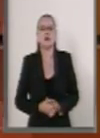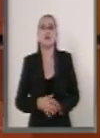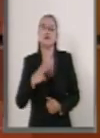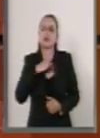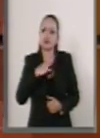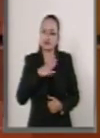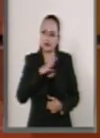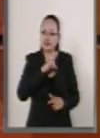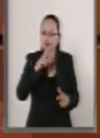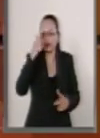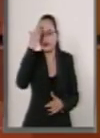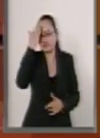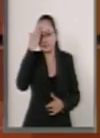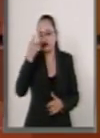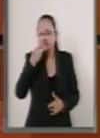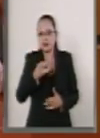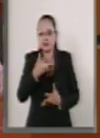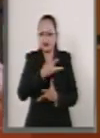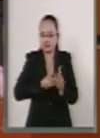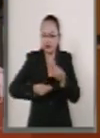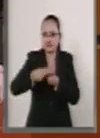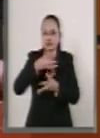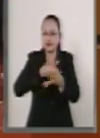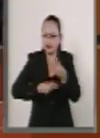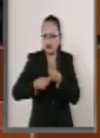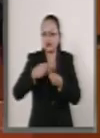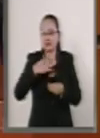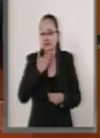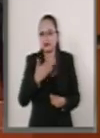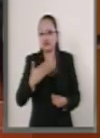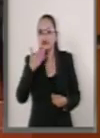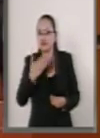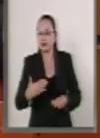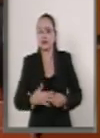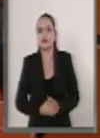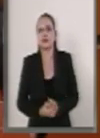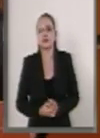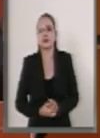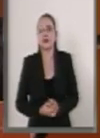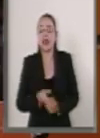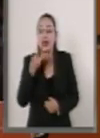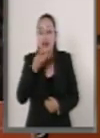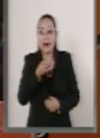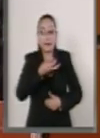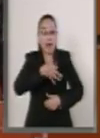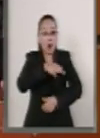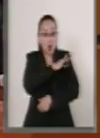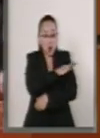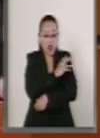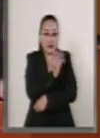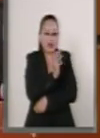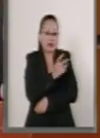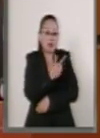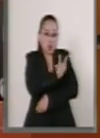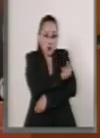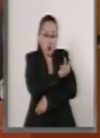amplio reconocimiento de rentabilidad. La inmunización previene enfermedades,